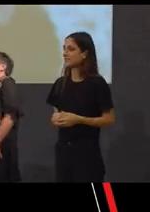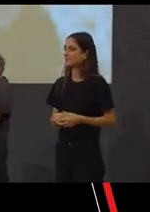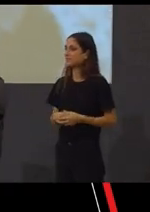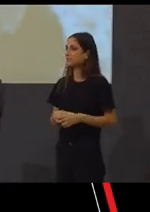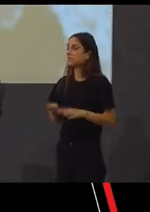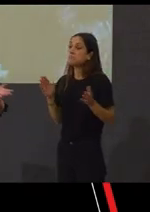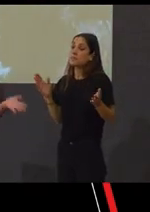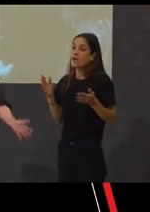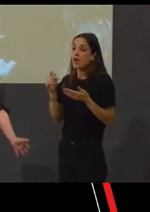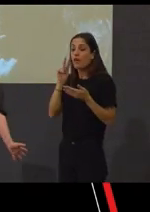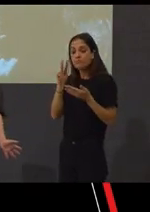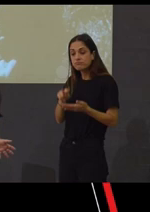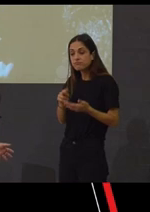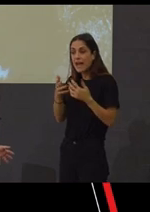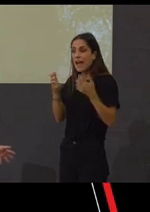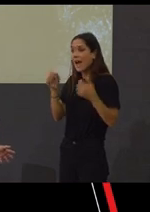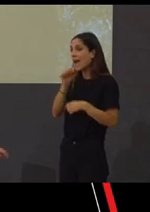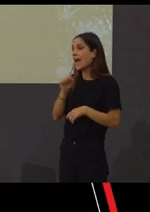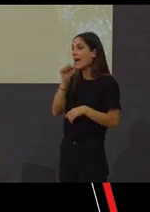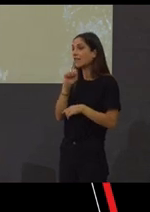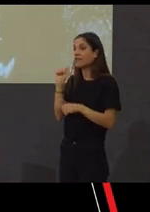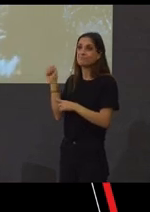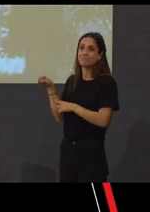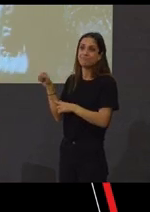caso a la letra de la canción. Claro.